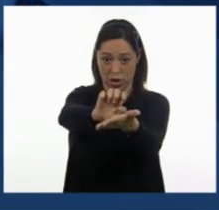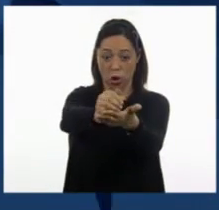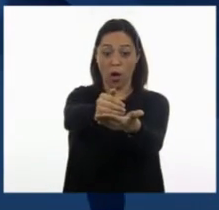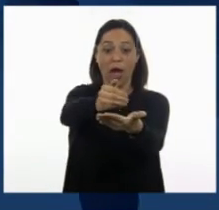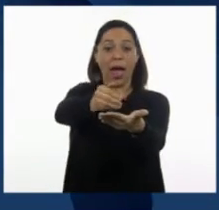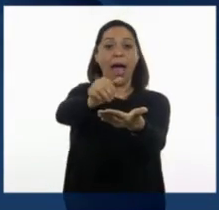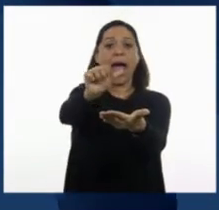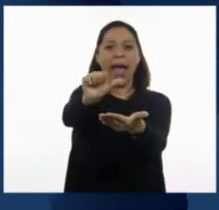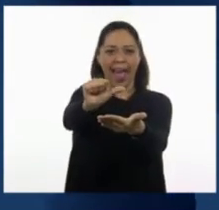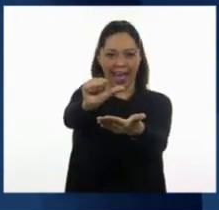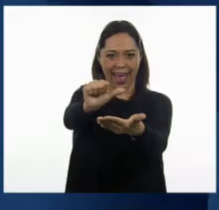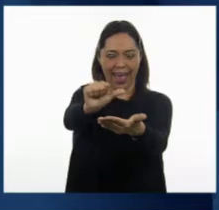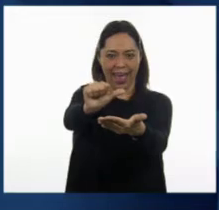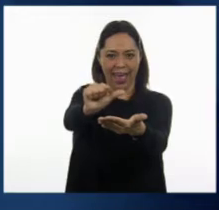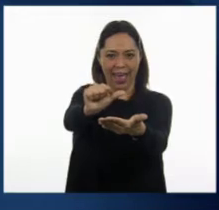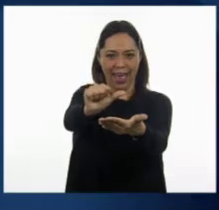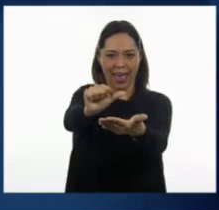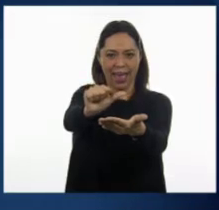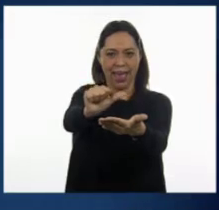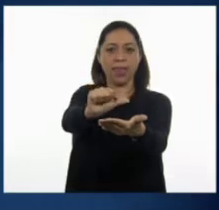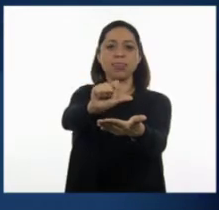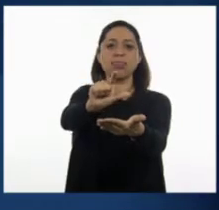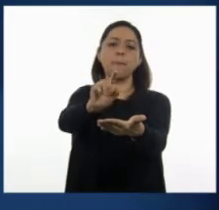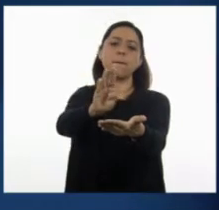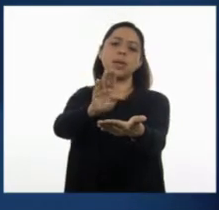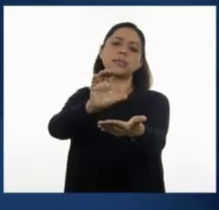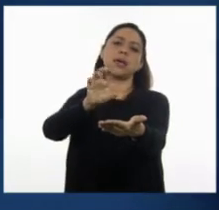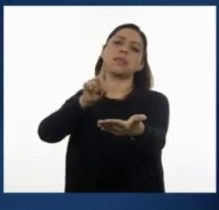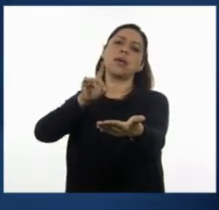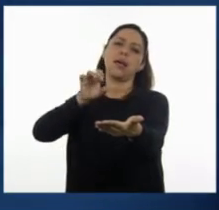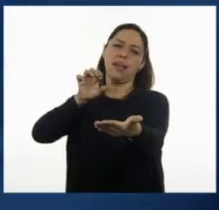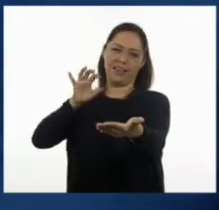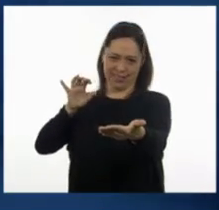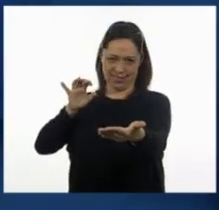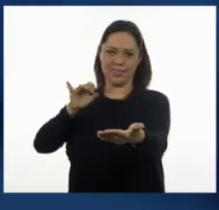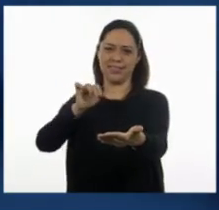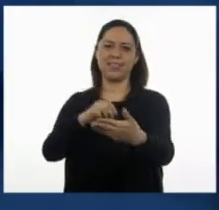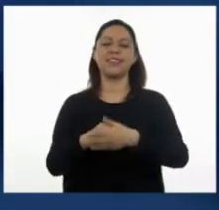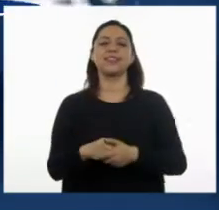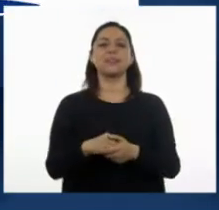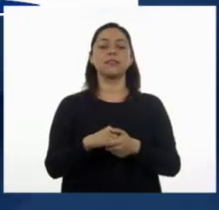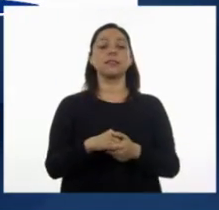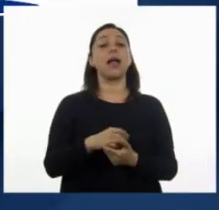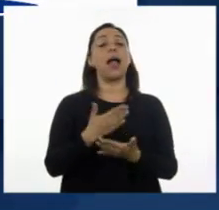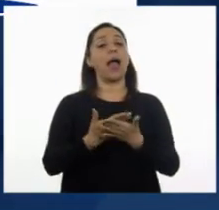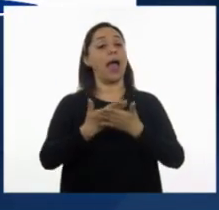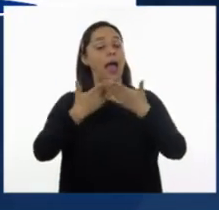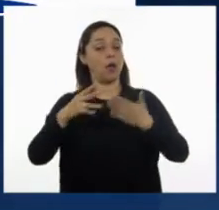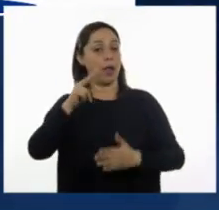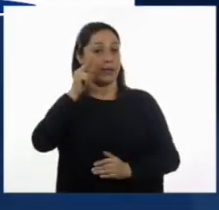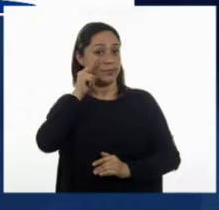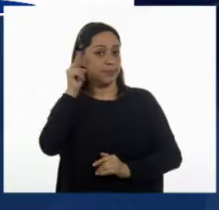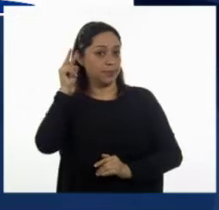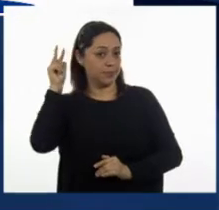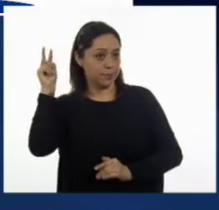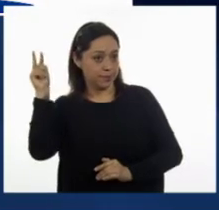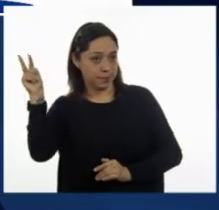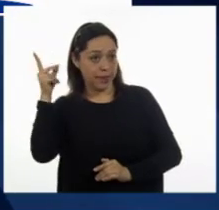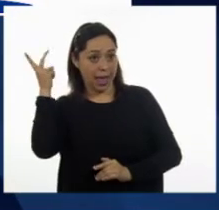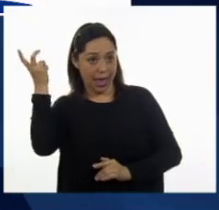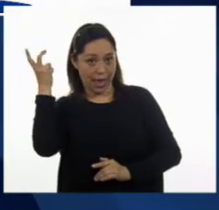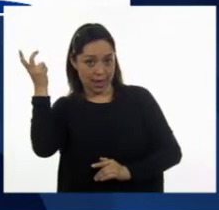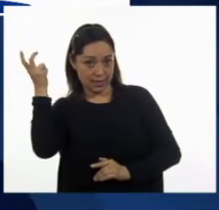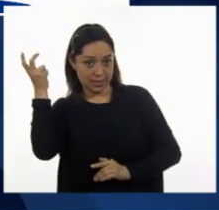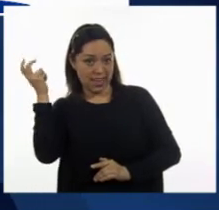letra A y luego se va en el orden del abecedario. Ahora, si te fijas, en este otro,